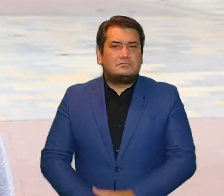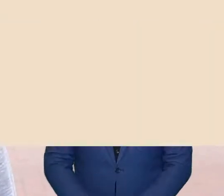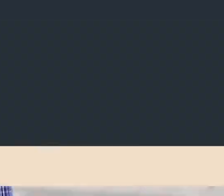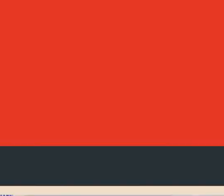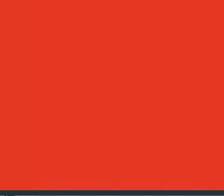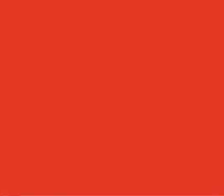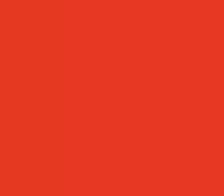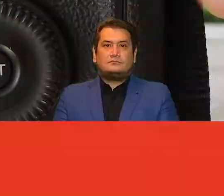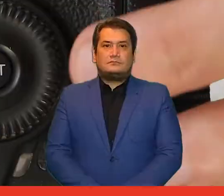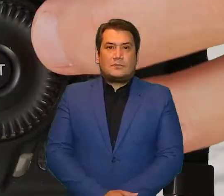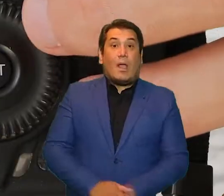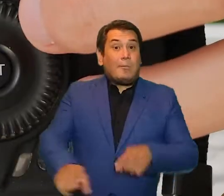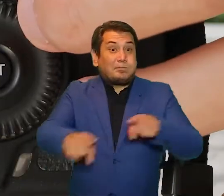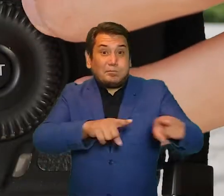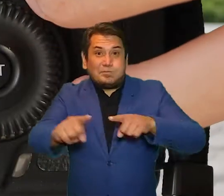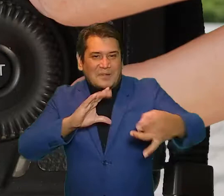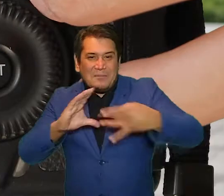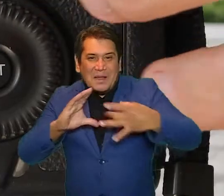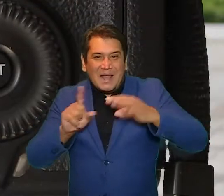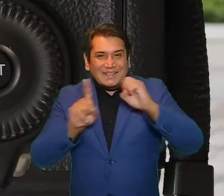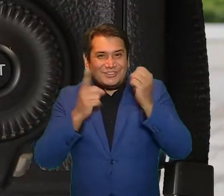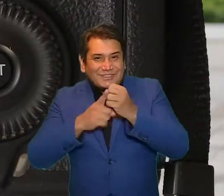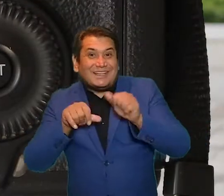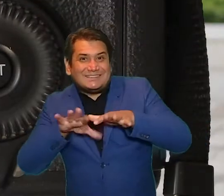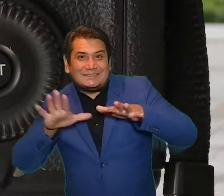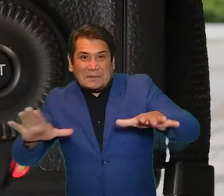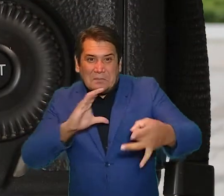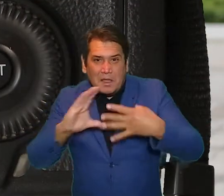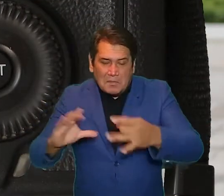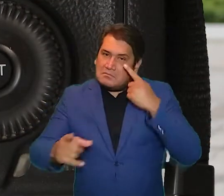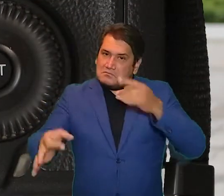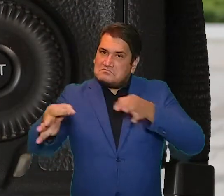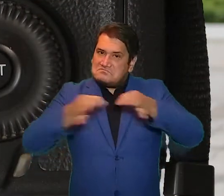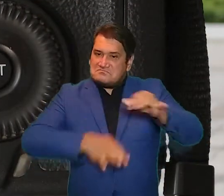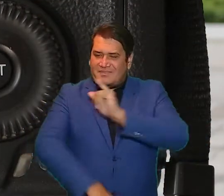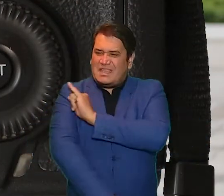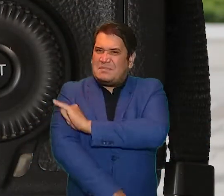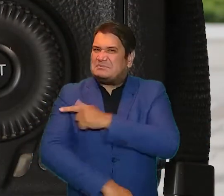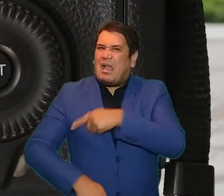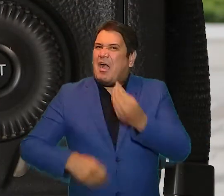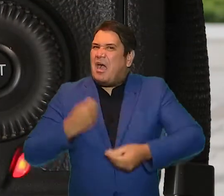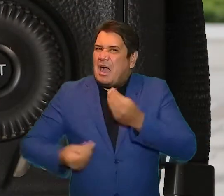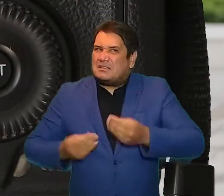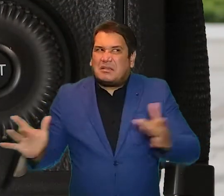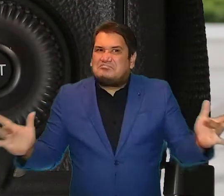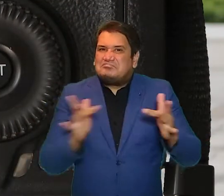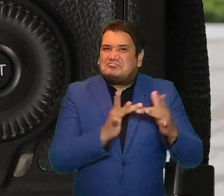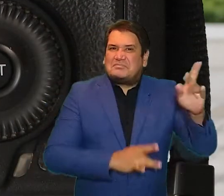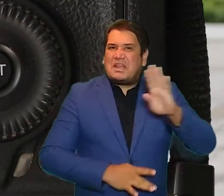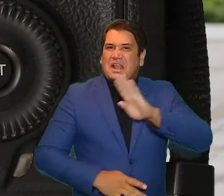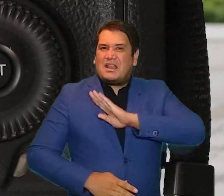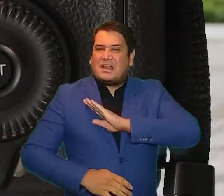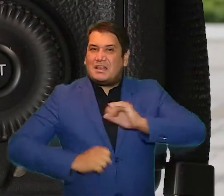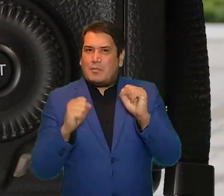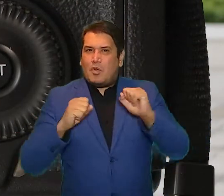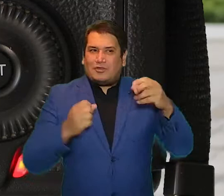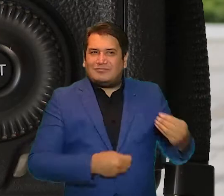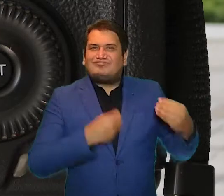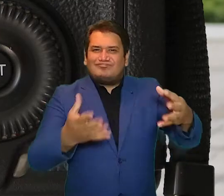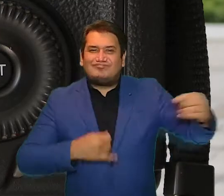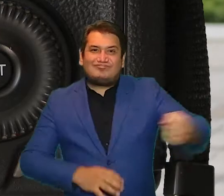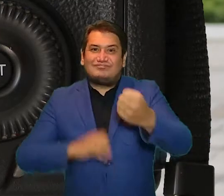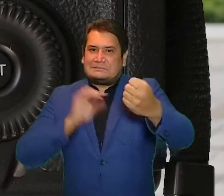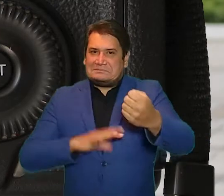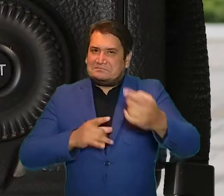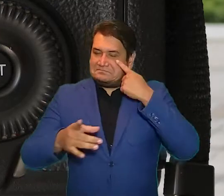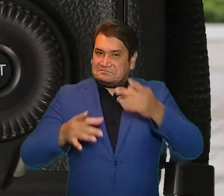informales. A todos los que nos escriben en nuestras redes sociales, quiero contarles que el rol de acompañamiento que hace